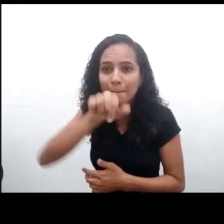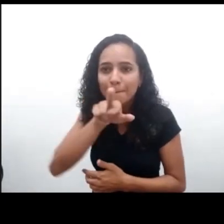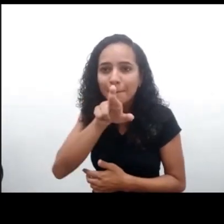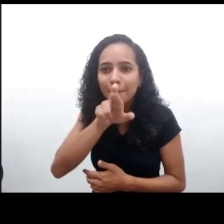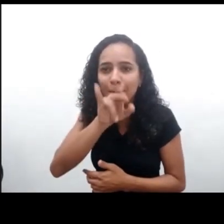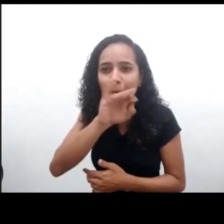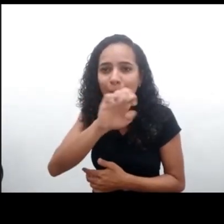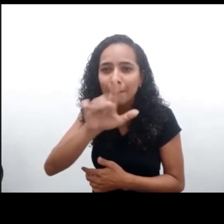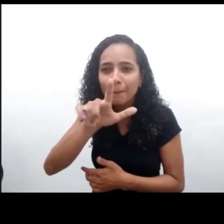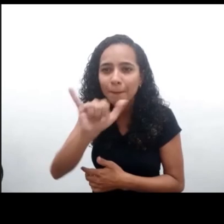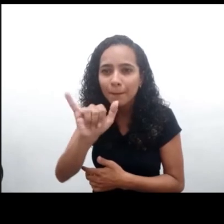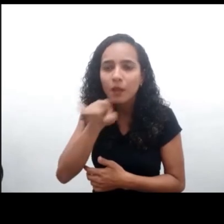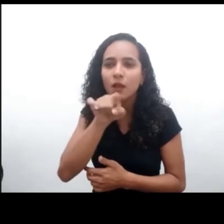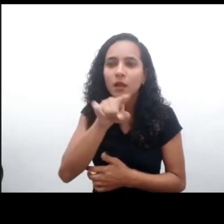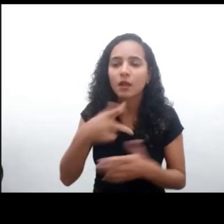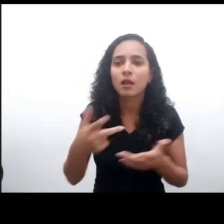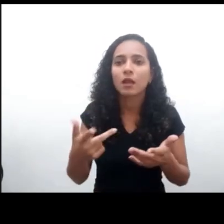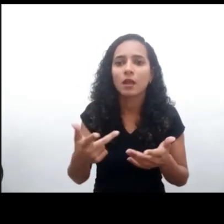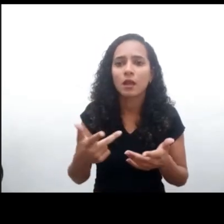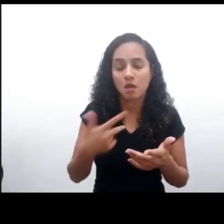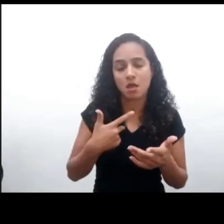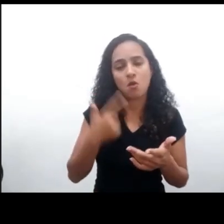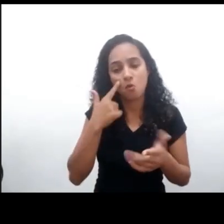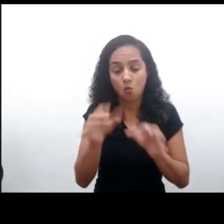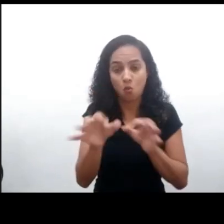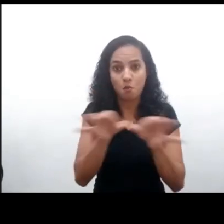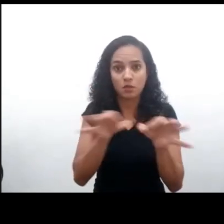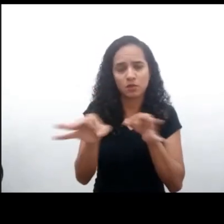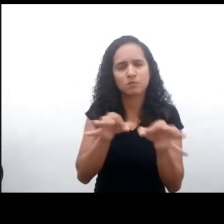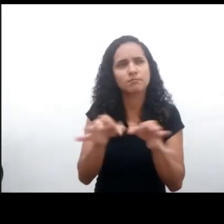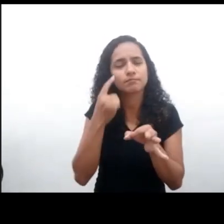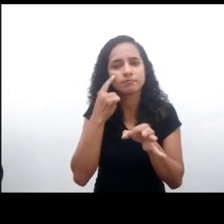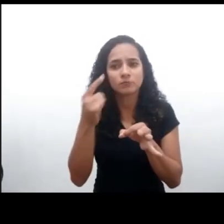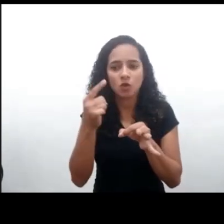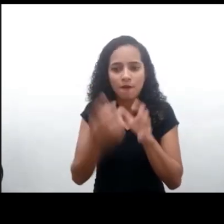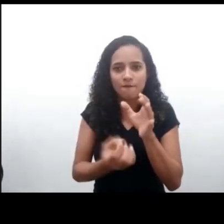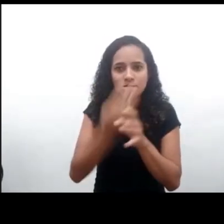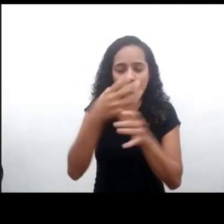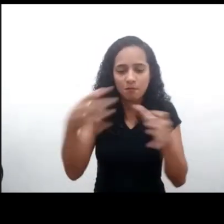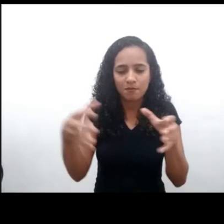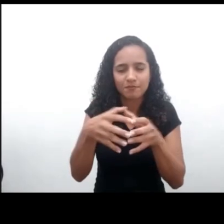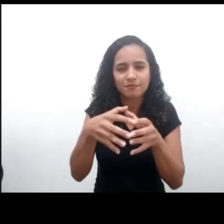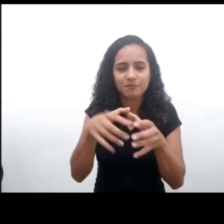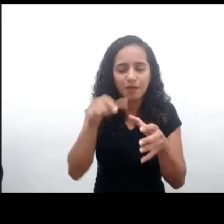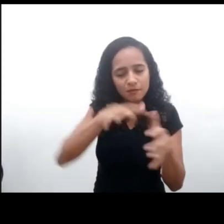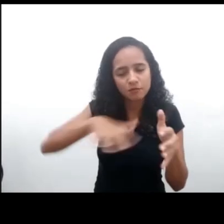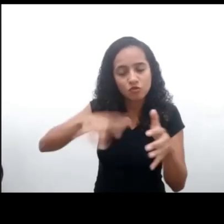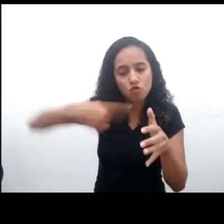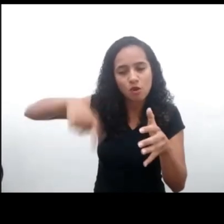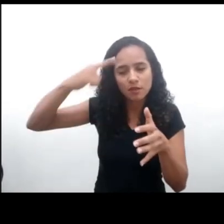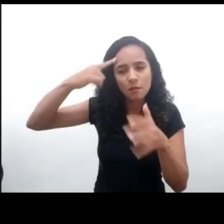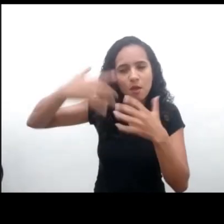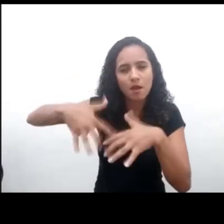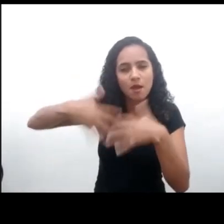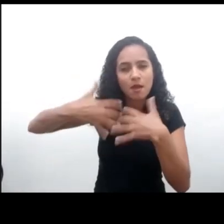conforman al sur. En este espacio, quisiéramos reflexionar sobre cómo se encuentran las niñas de adolescencia en el espacio digital, tomando en cuenta que debido a la